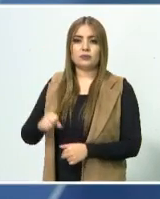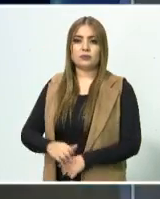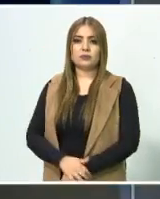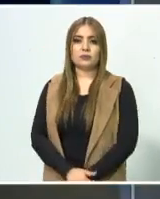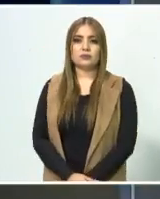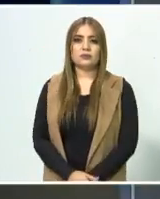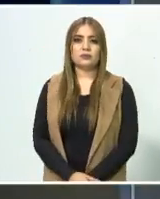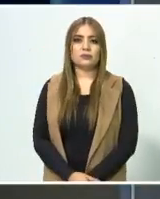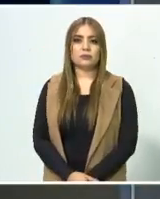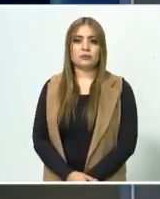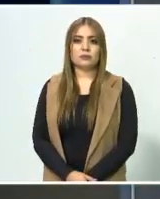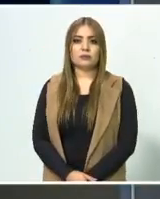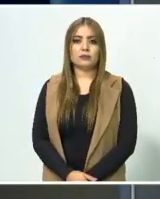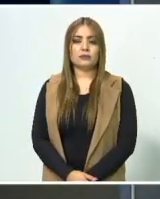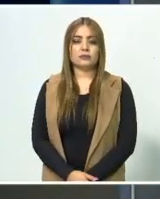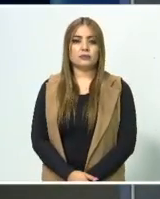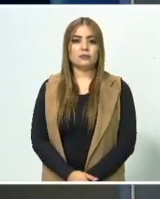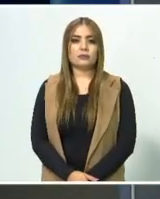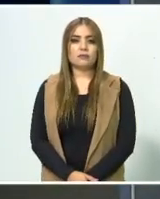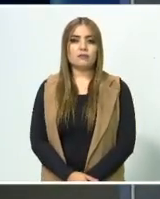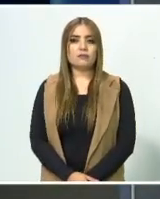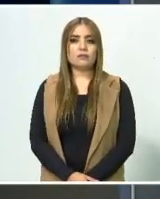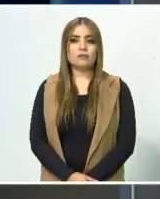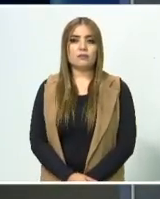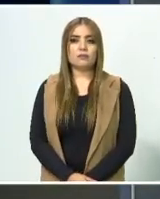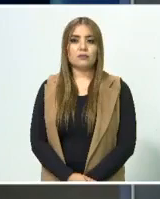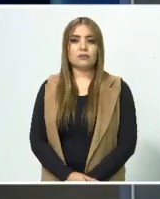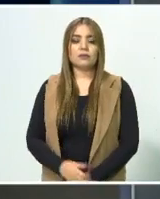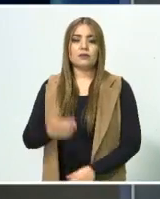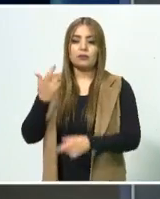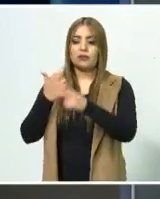Mejor regresarme para mi país.